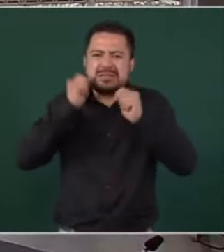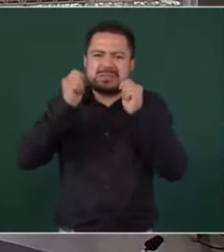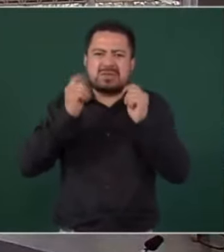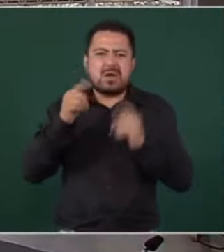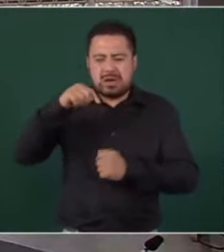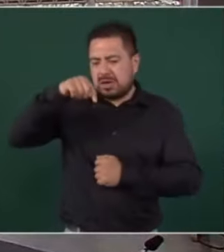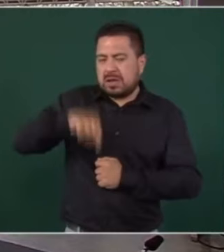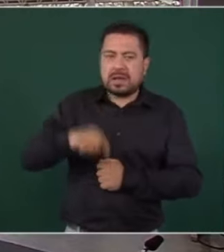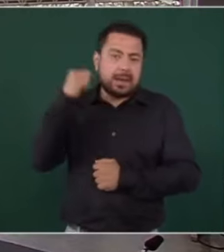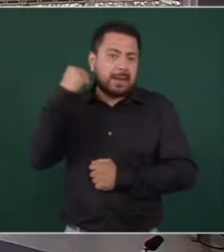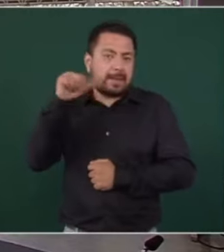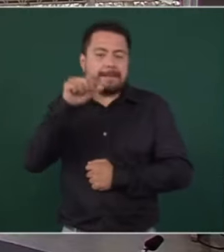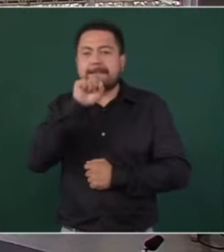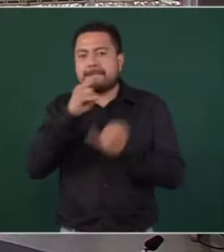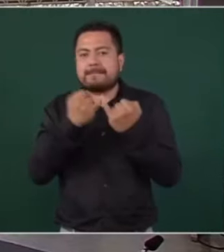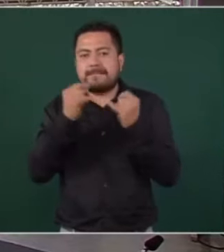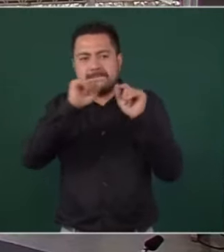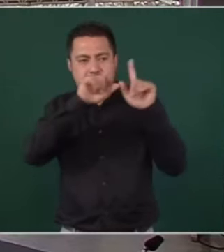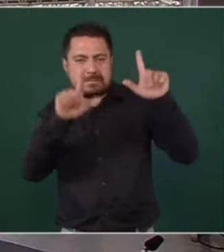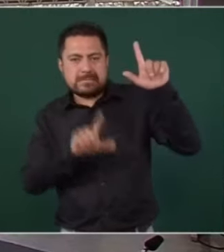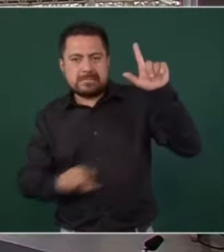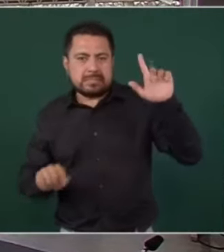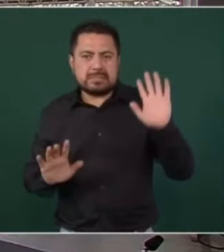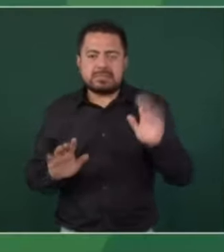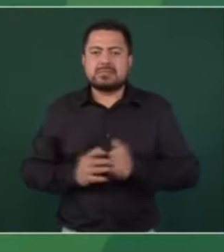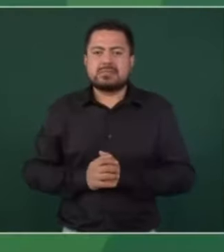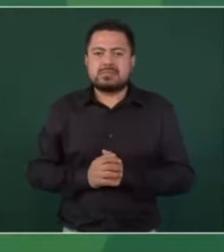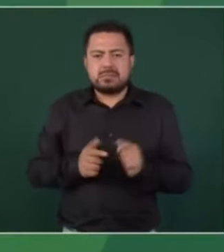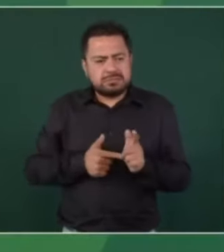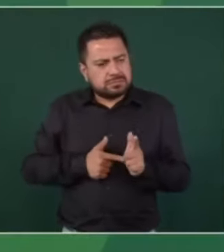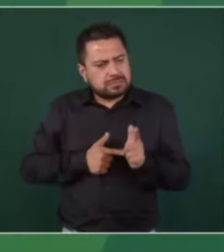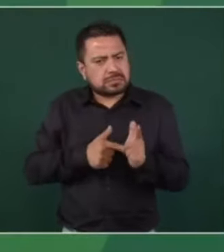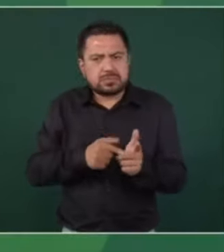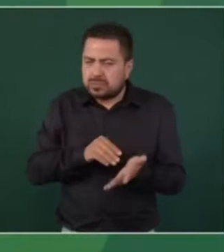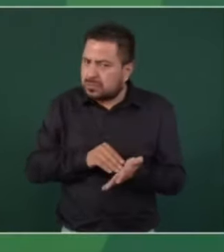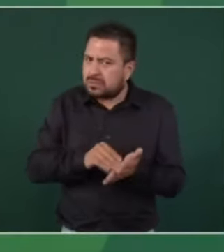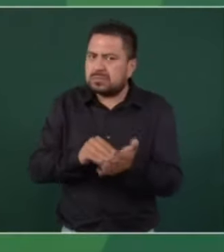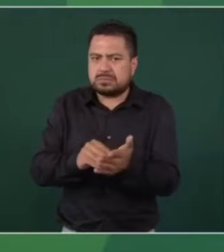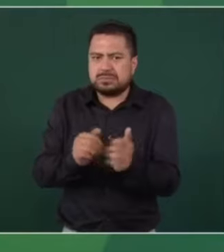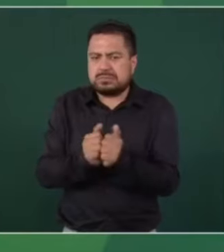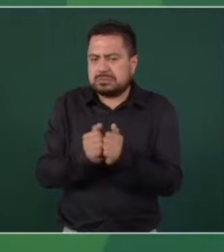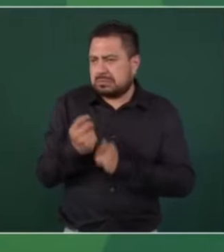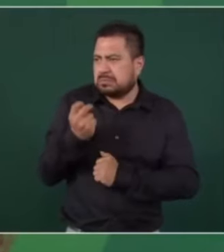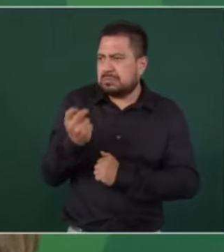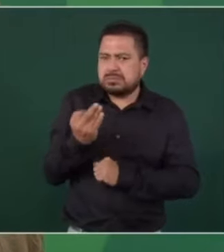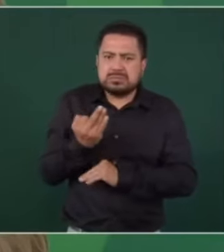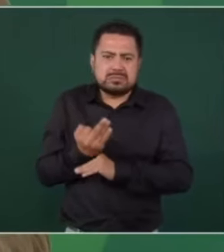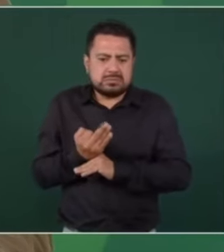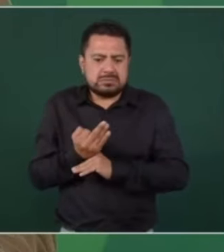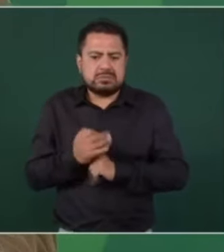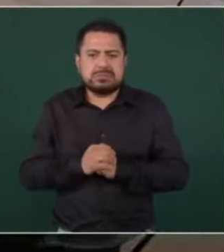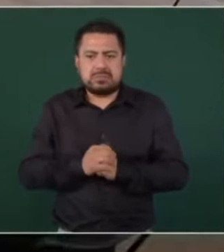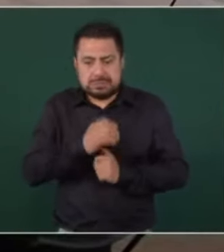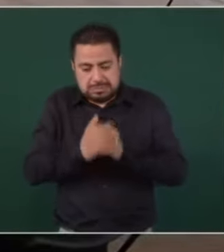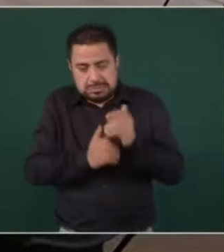Acapulco y en el país. Y vamos a continuar con esto. Y